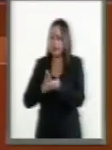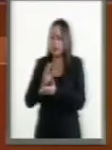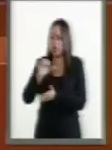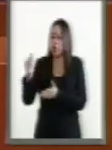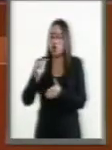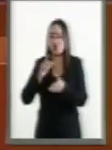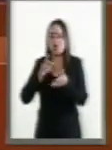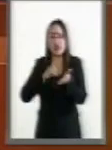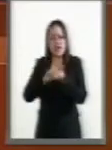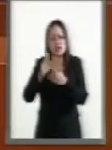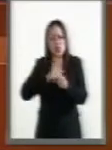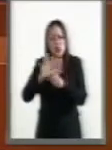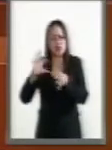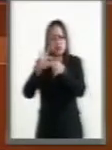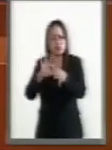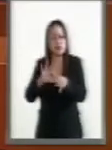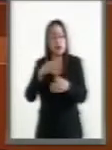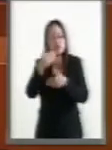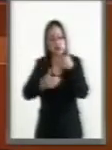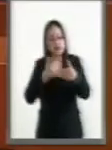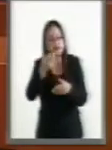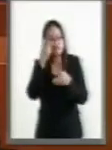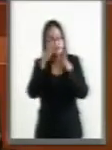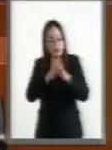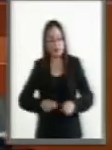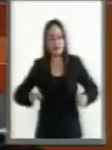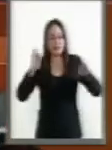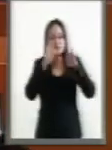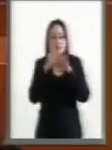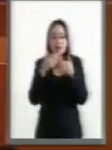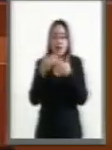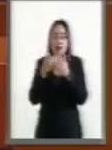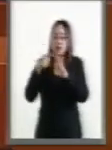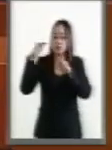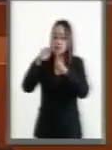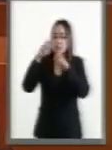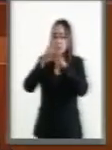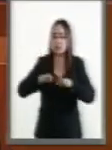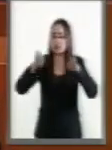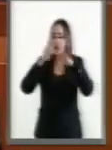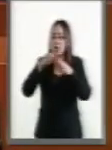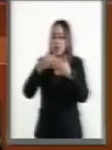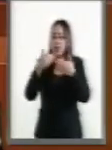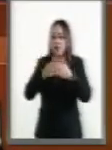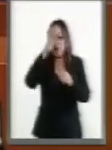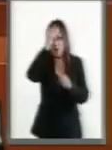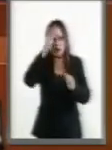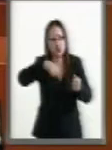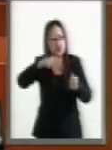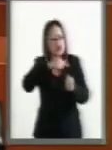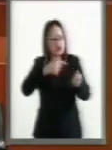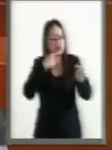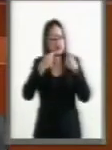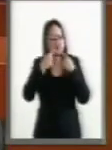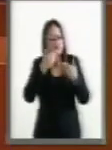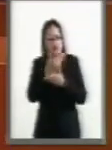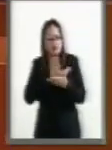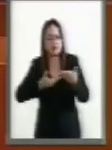reconocidos. De ahí la trascendencia del objetivo central del punto de acuerdo que hoy analizamos,